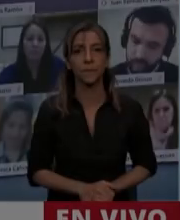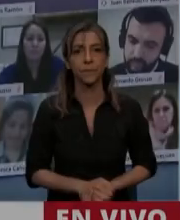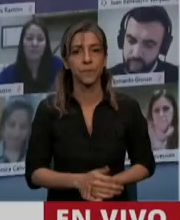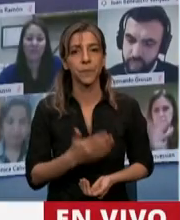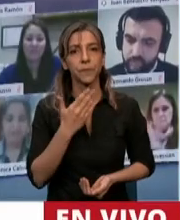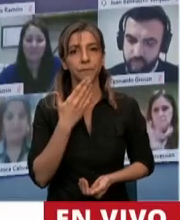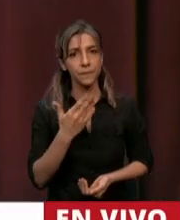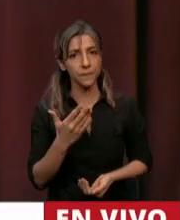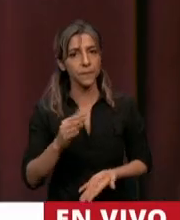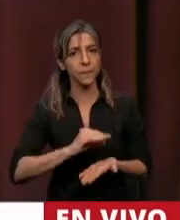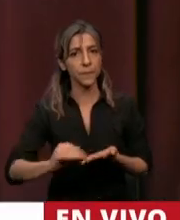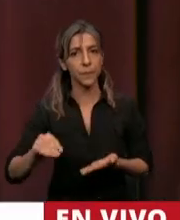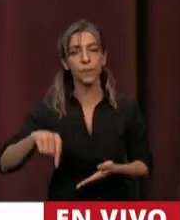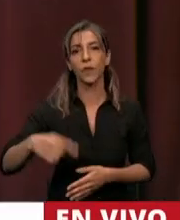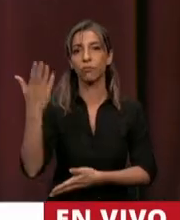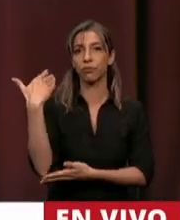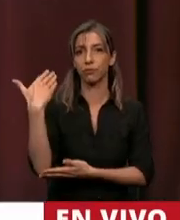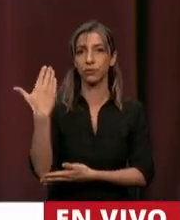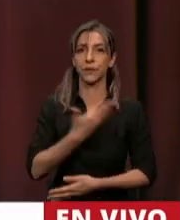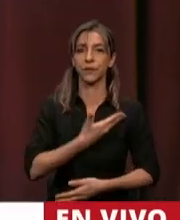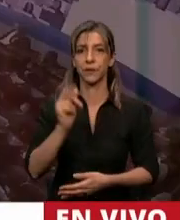La palabra la diputada Mónica Frade.